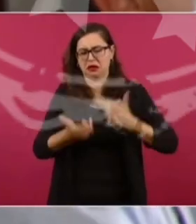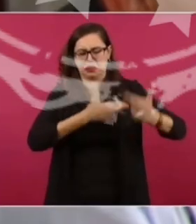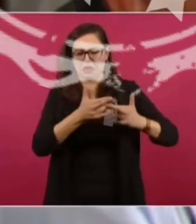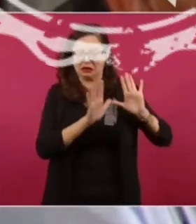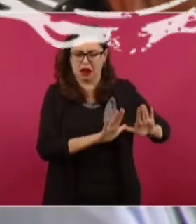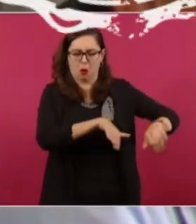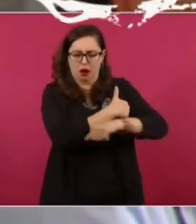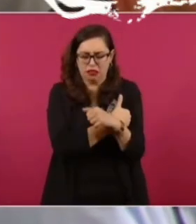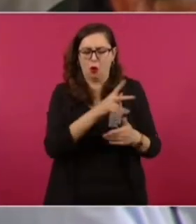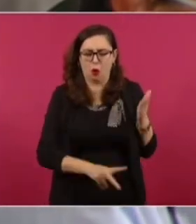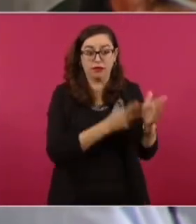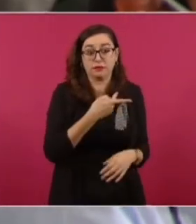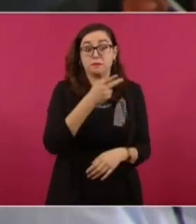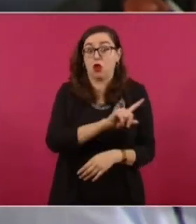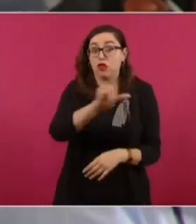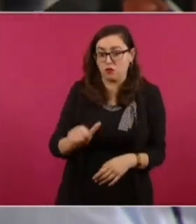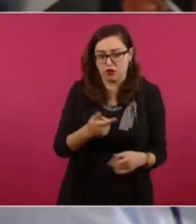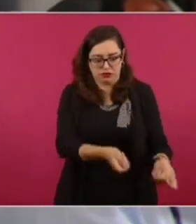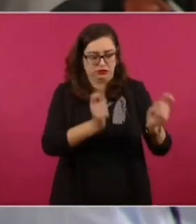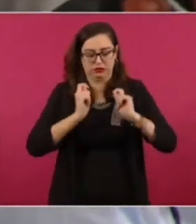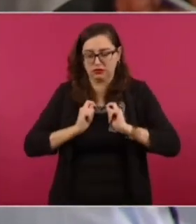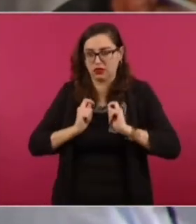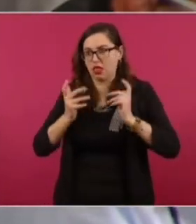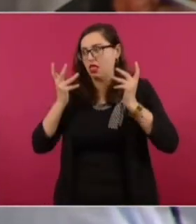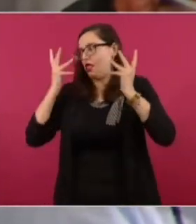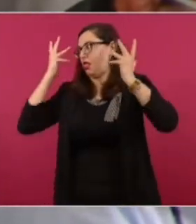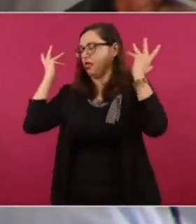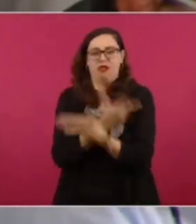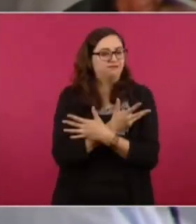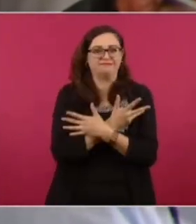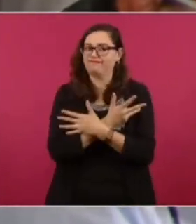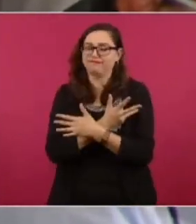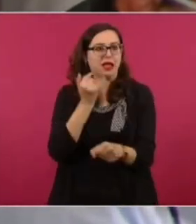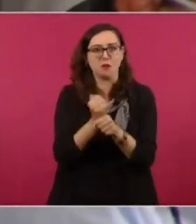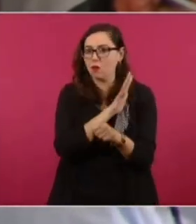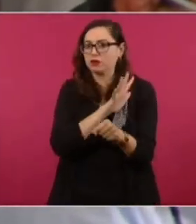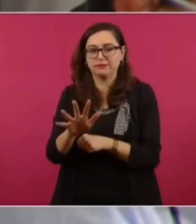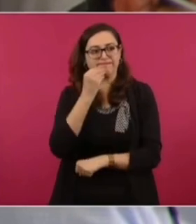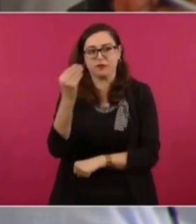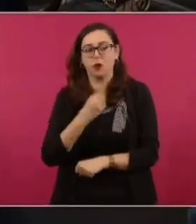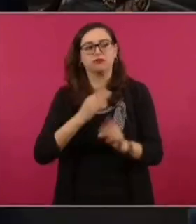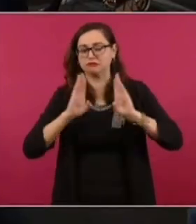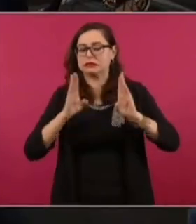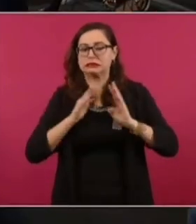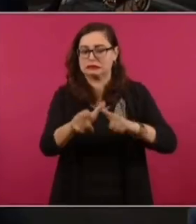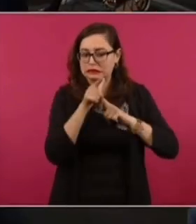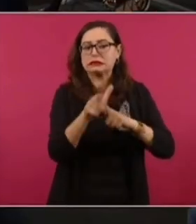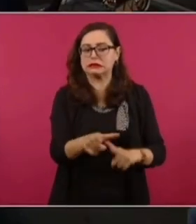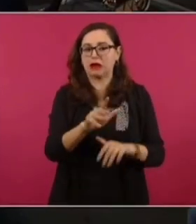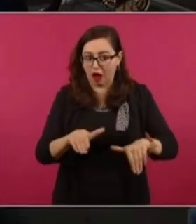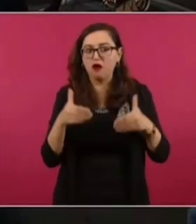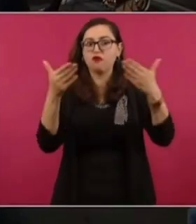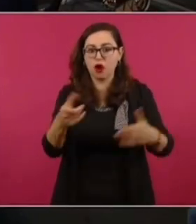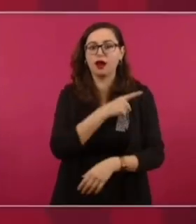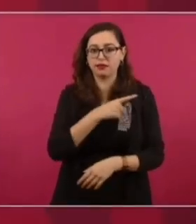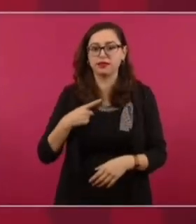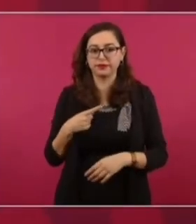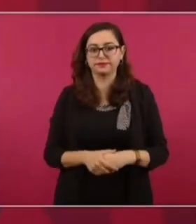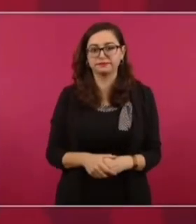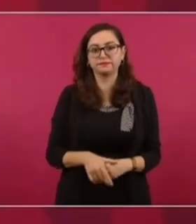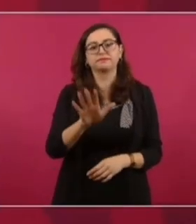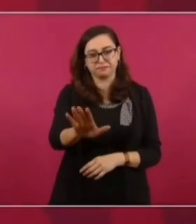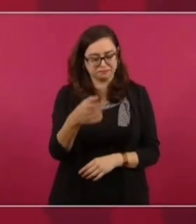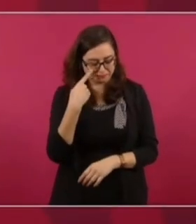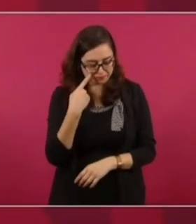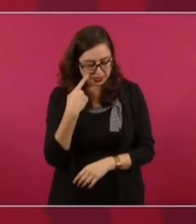¿Qué cosas tan graves encontró que lo llevaron a dar ese viraje en su visión sobre la presencia de Fuerzas Armadas en las calles? Bueno, ya en el libro que